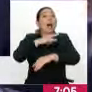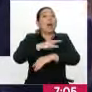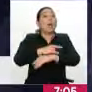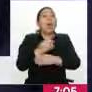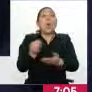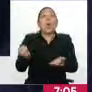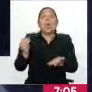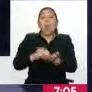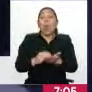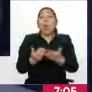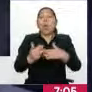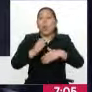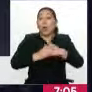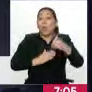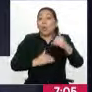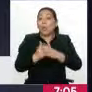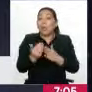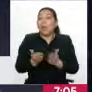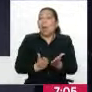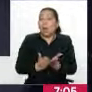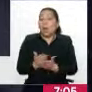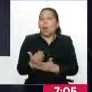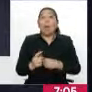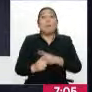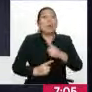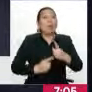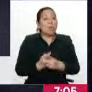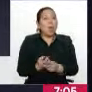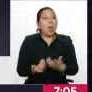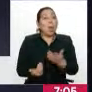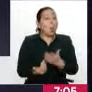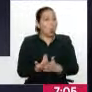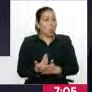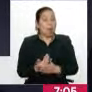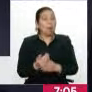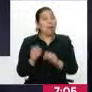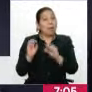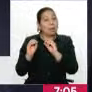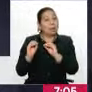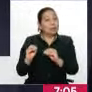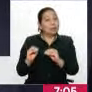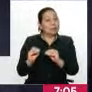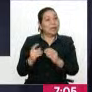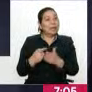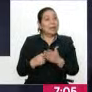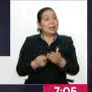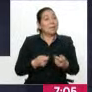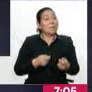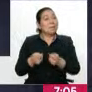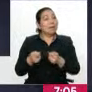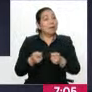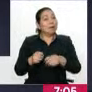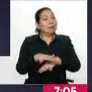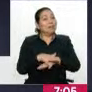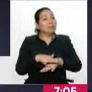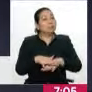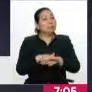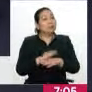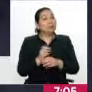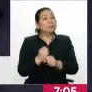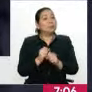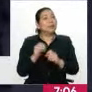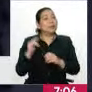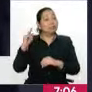dos pistas de aterrizaje que están por inaugurar el próximo año. Se está haciendo la capacitación para lo que sería el manejo de gestión de las